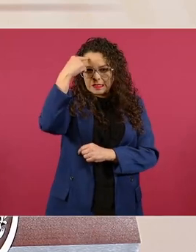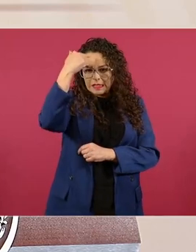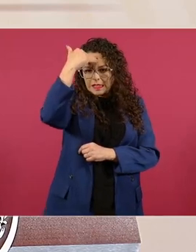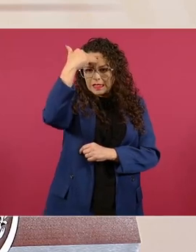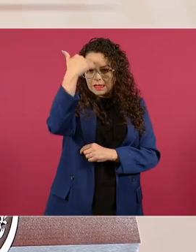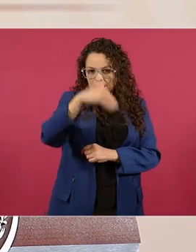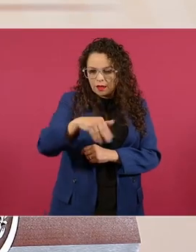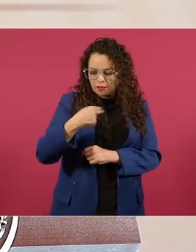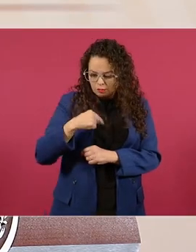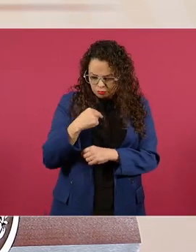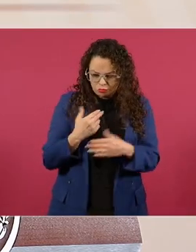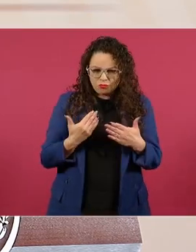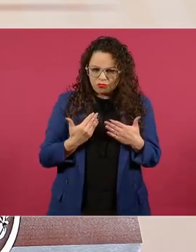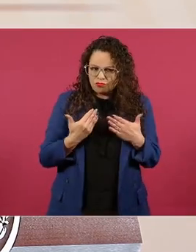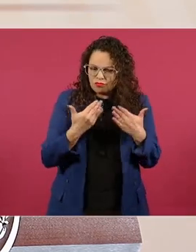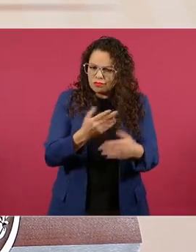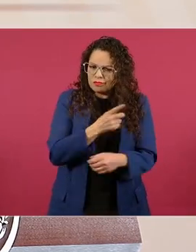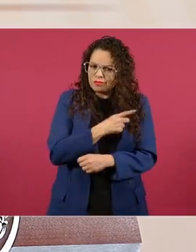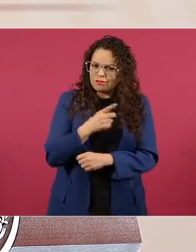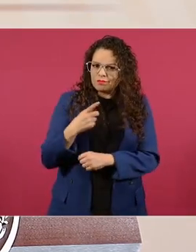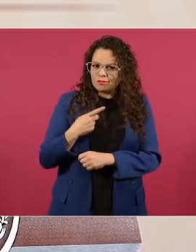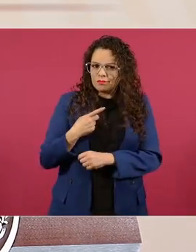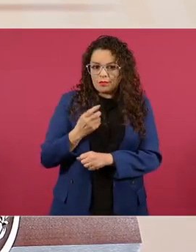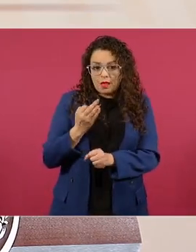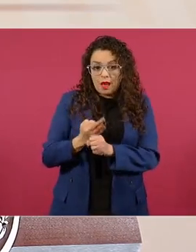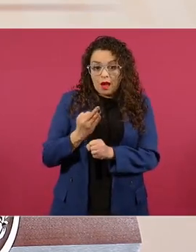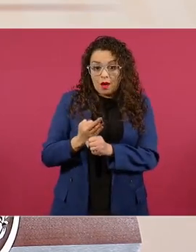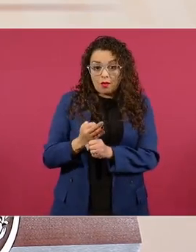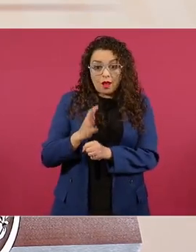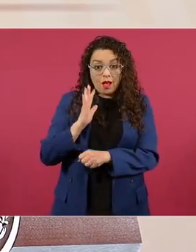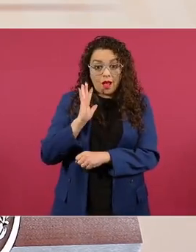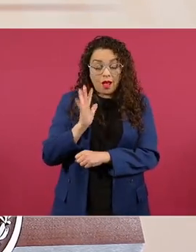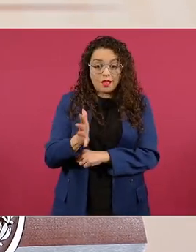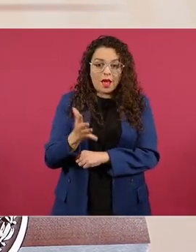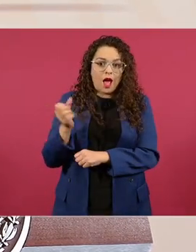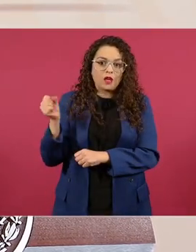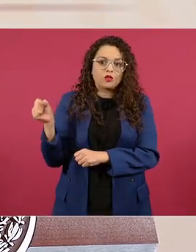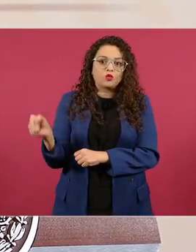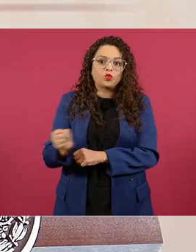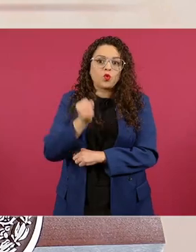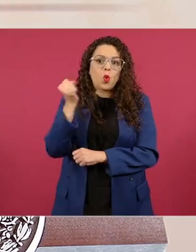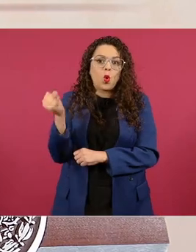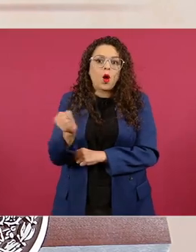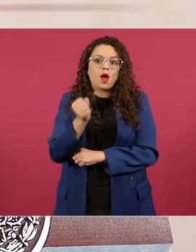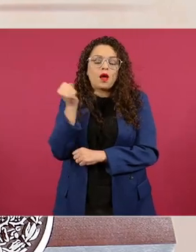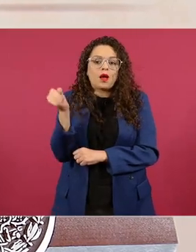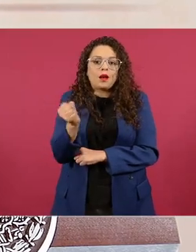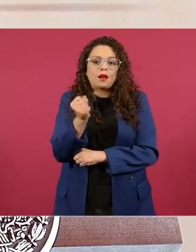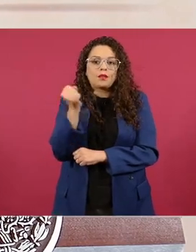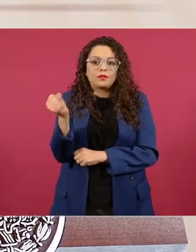y esa es una ventaja que se tiene pues porque si uno cree en el pueblo